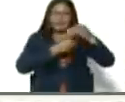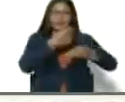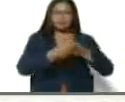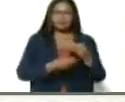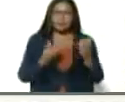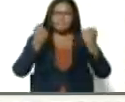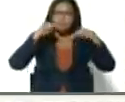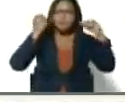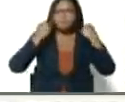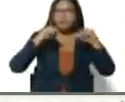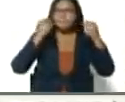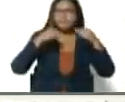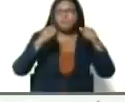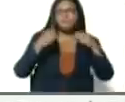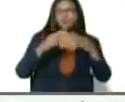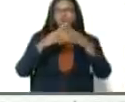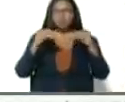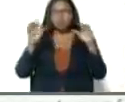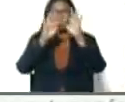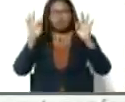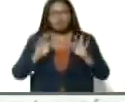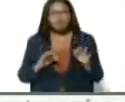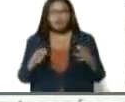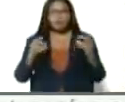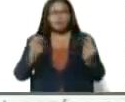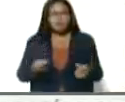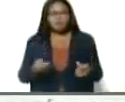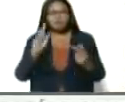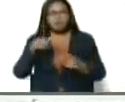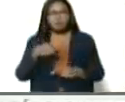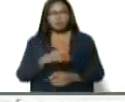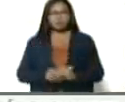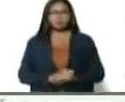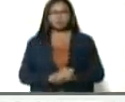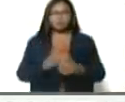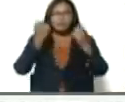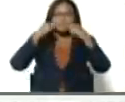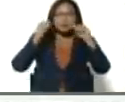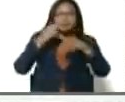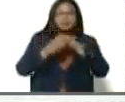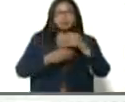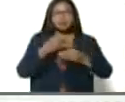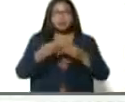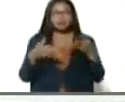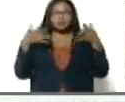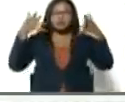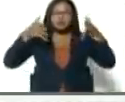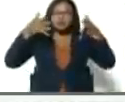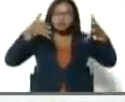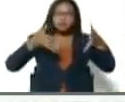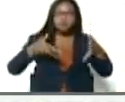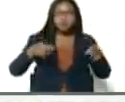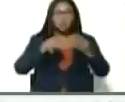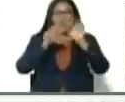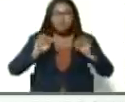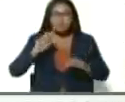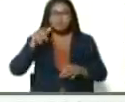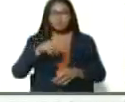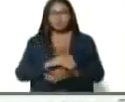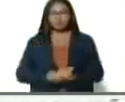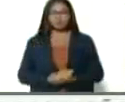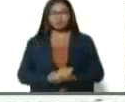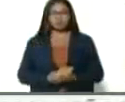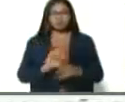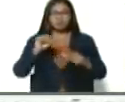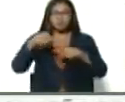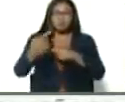estrategia y acción. Práctica creadora, práctica creadora. Y después